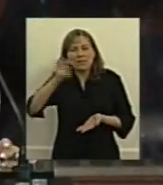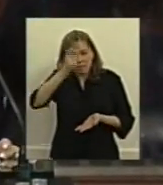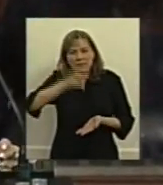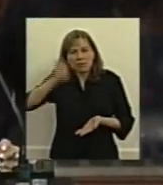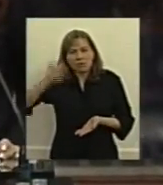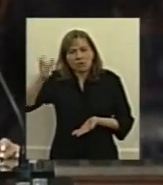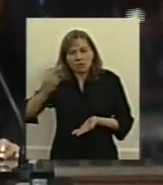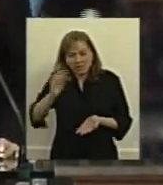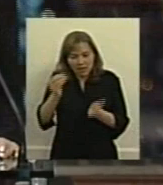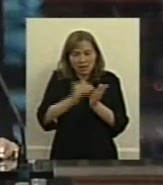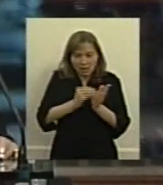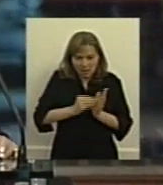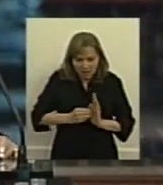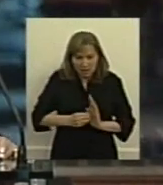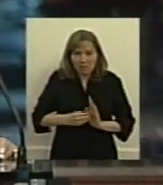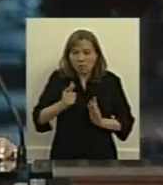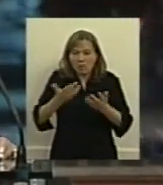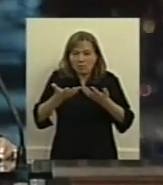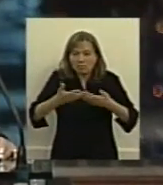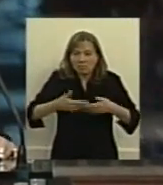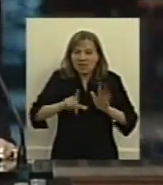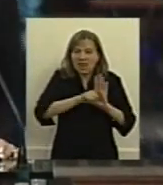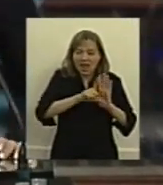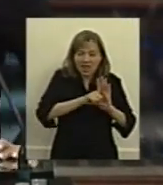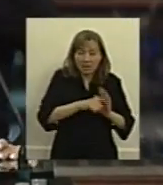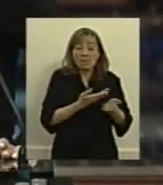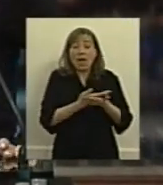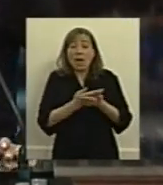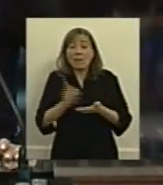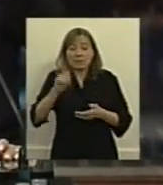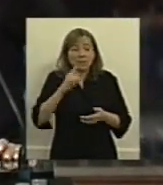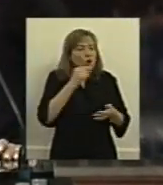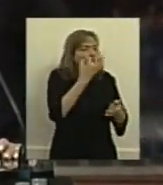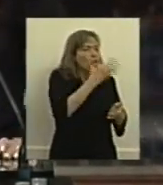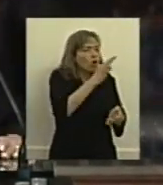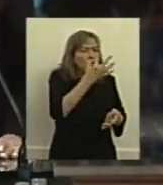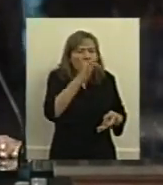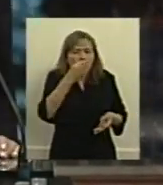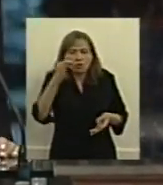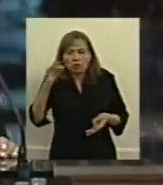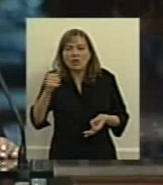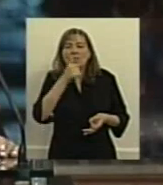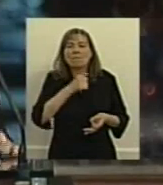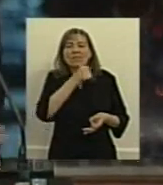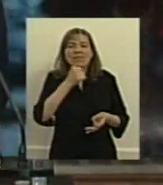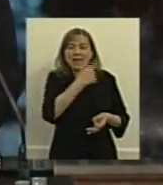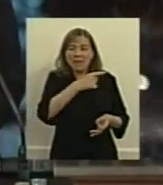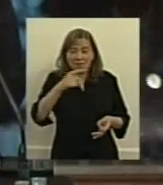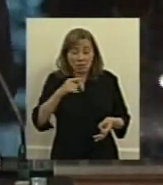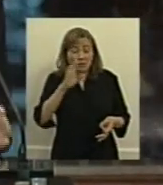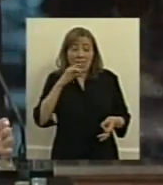mismo tiempo la trazabilidad de los medicamentos se olvidó el señor ministro de decir que era para